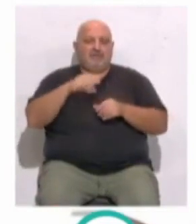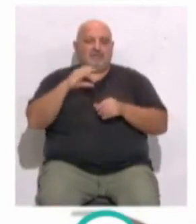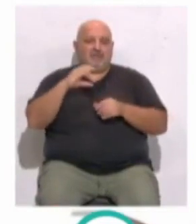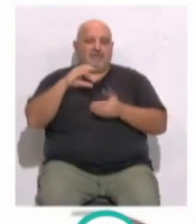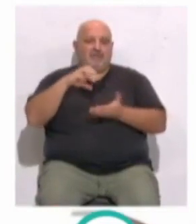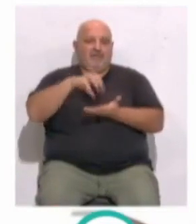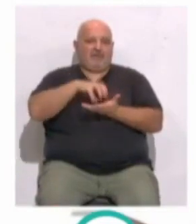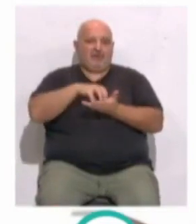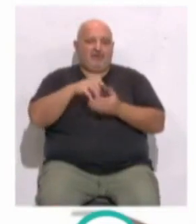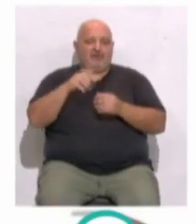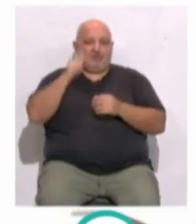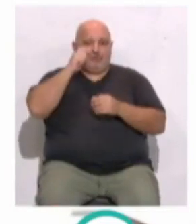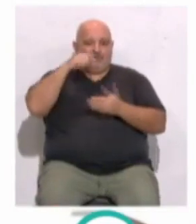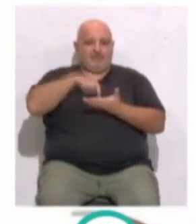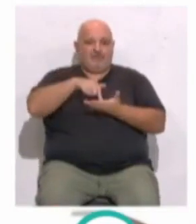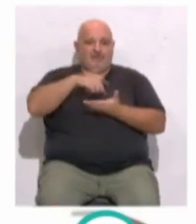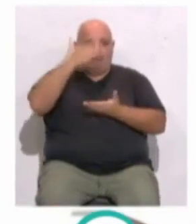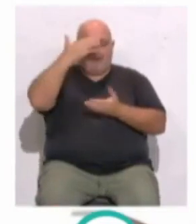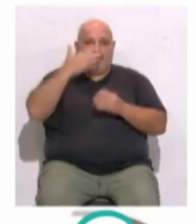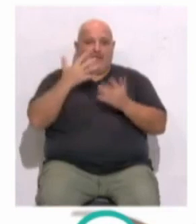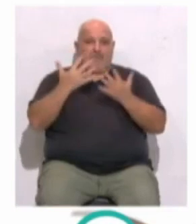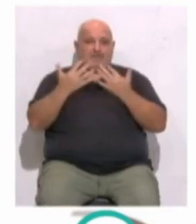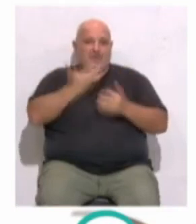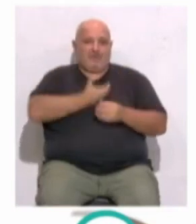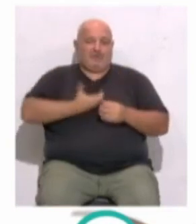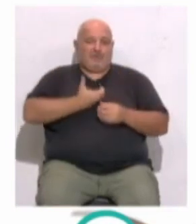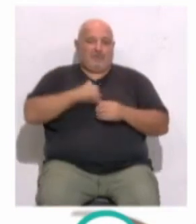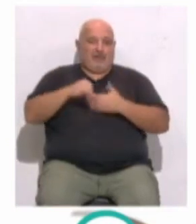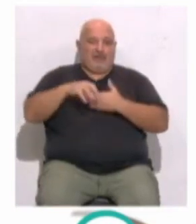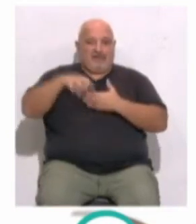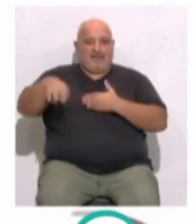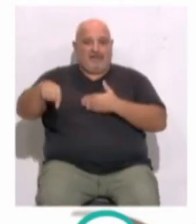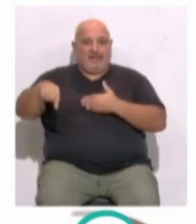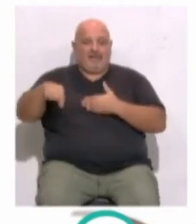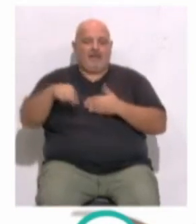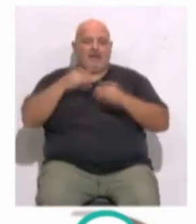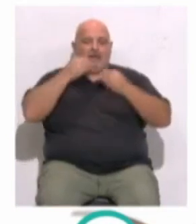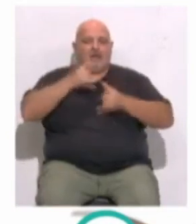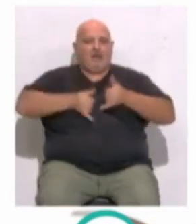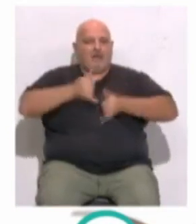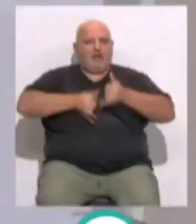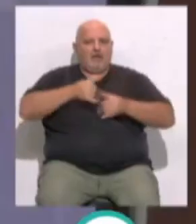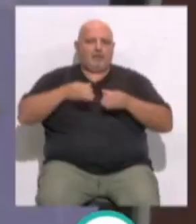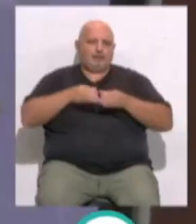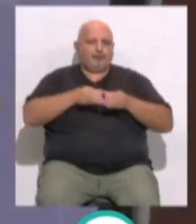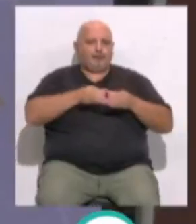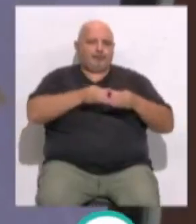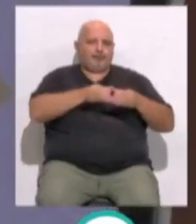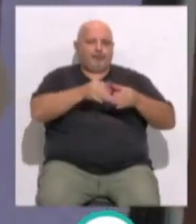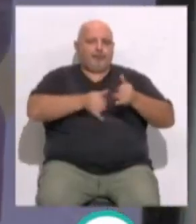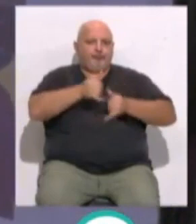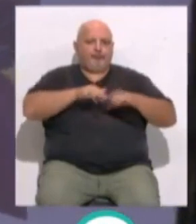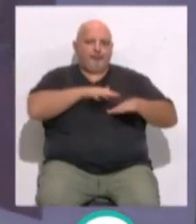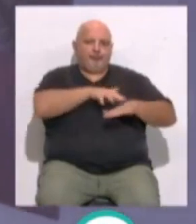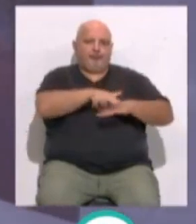desde el centro de recepción de turistas de aquí del centro, del paseo de Canaleja y van a recoger, bueno, pues el centro histórico, tanto el centro histórico como toda la